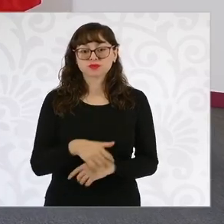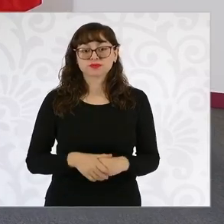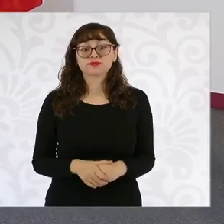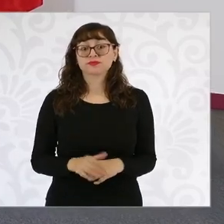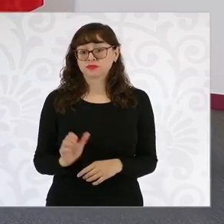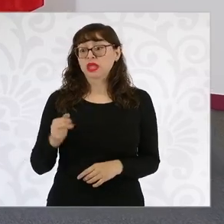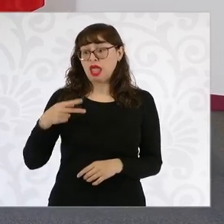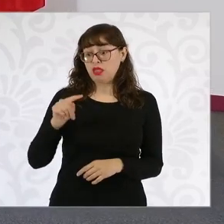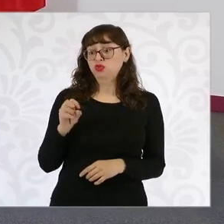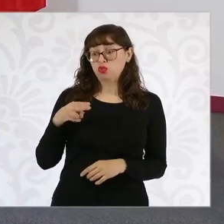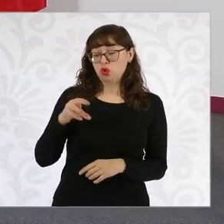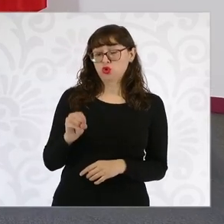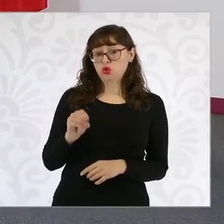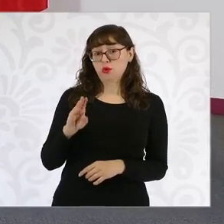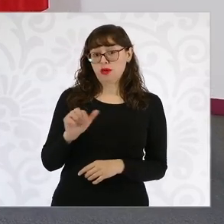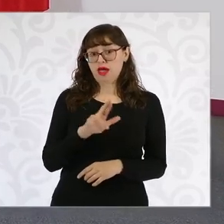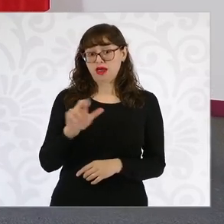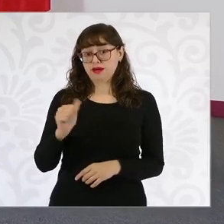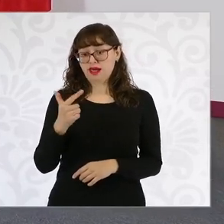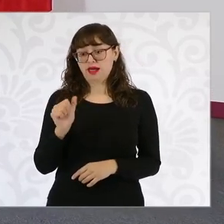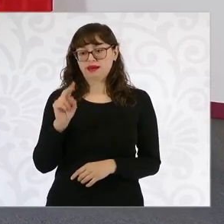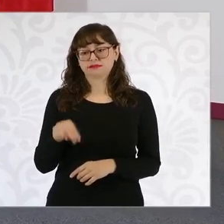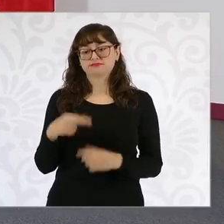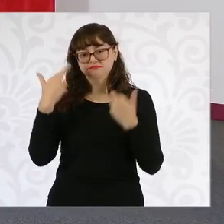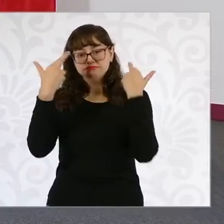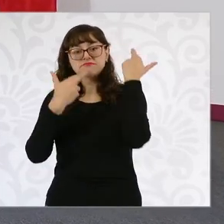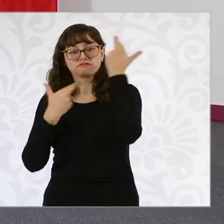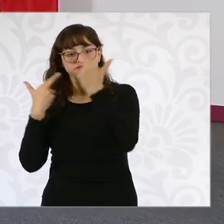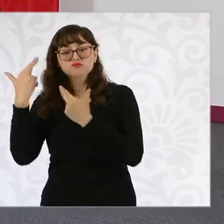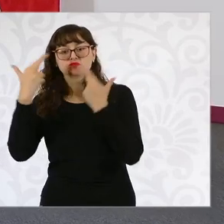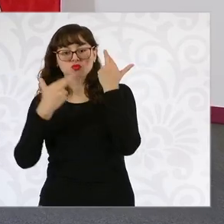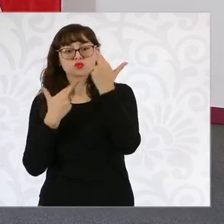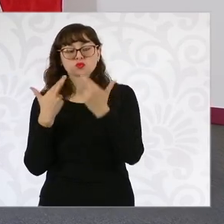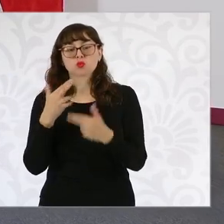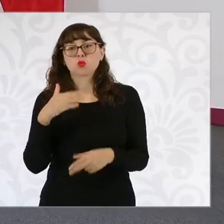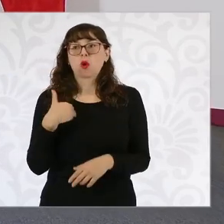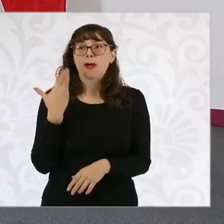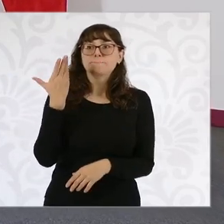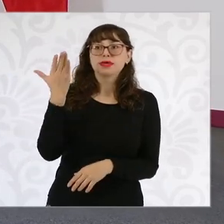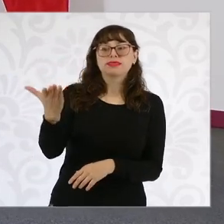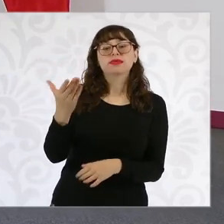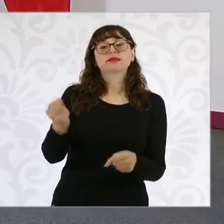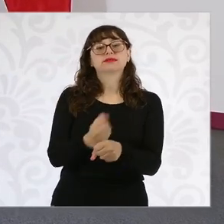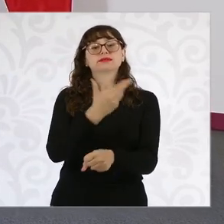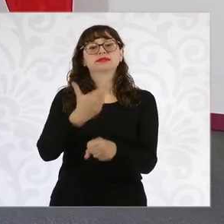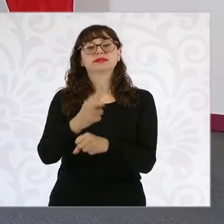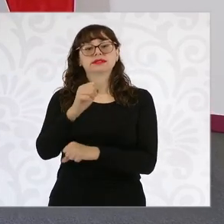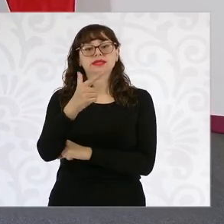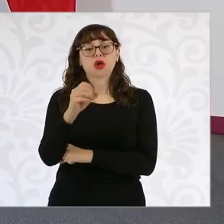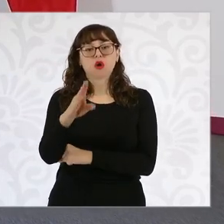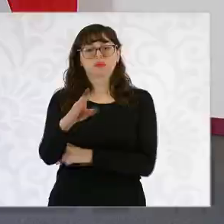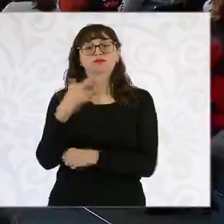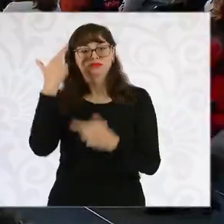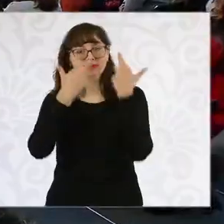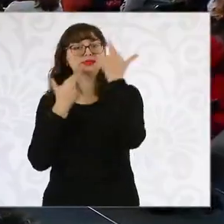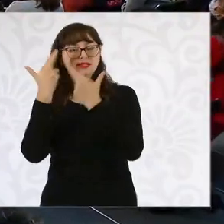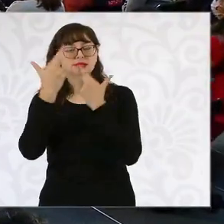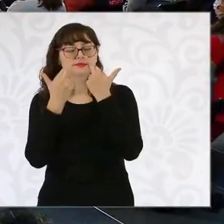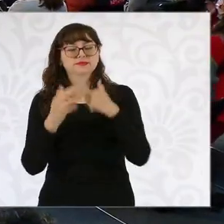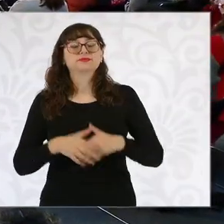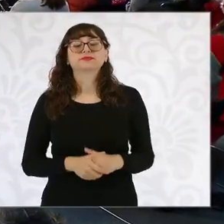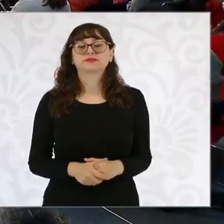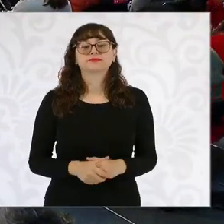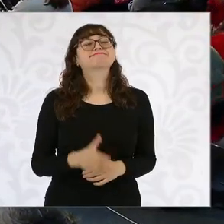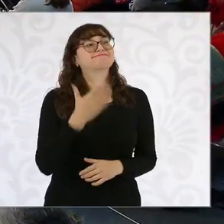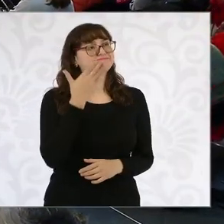Antonio Barragán. Y le voy a pedir a la secretaria de Gobernación que tome este caso. Muy amable, presidenta.